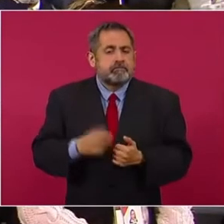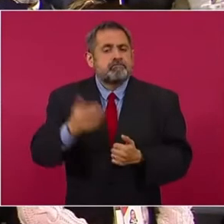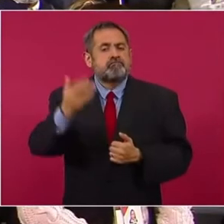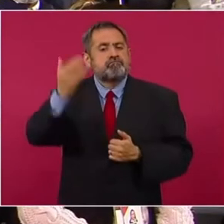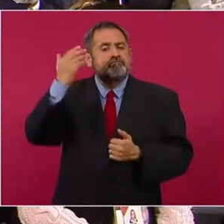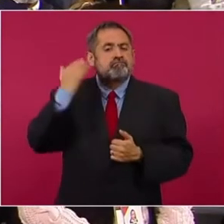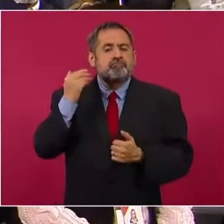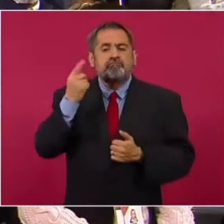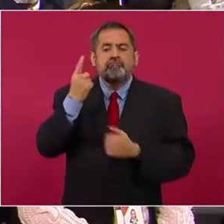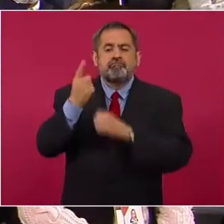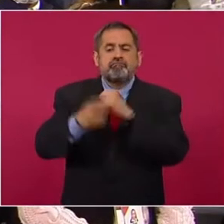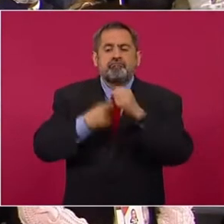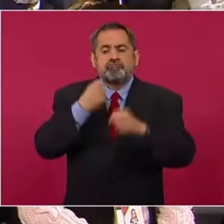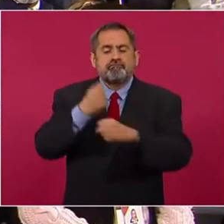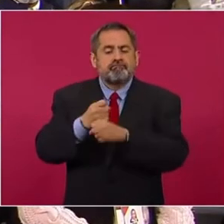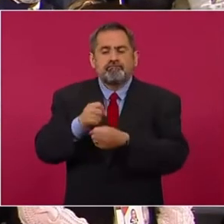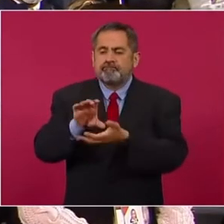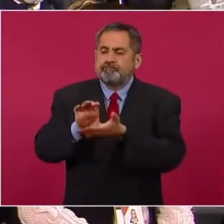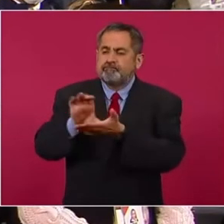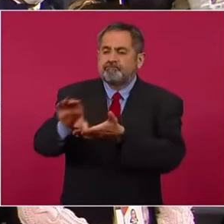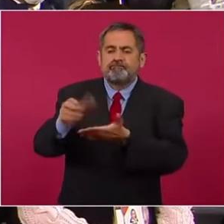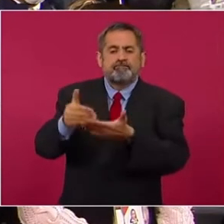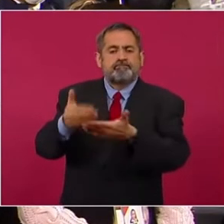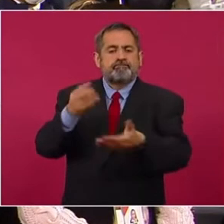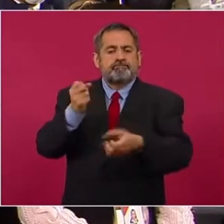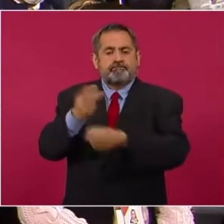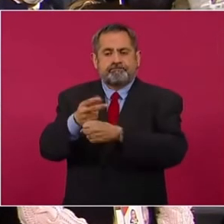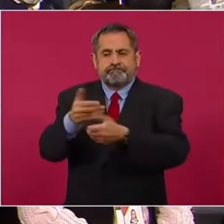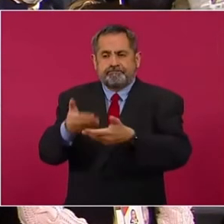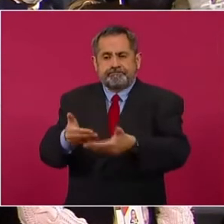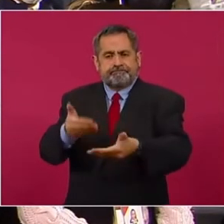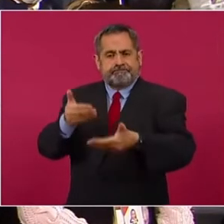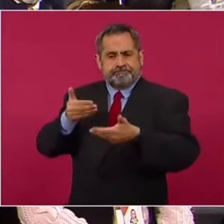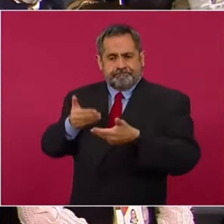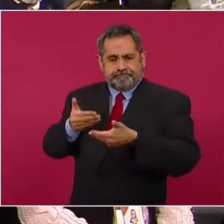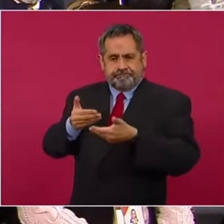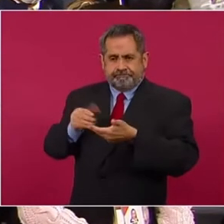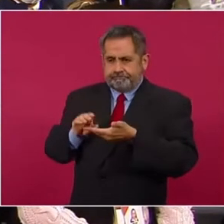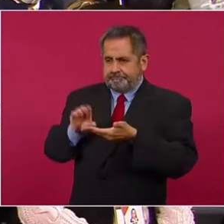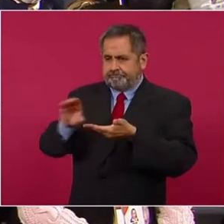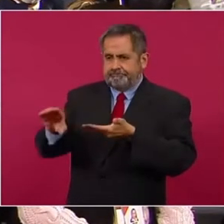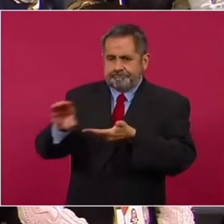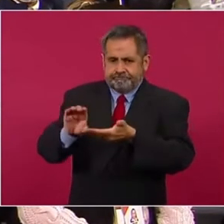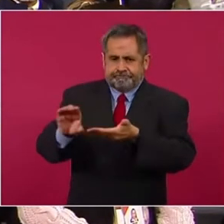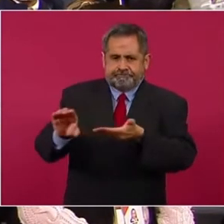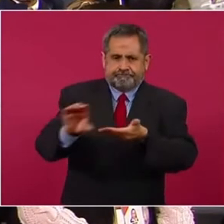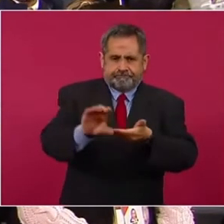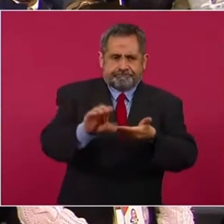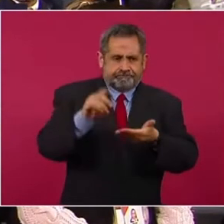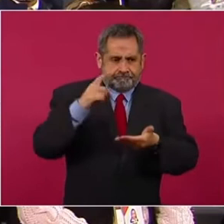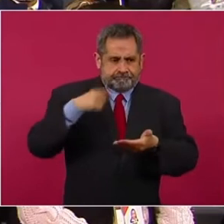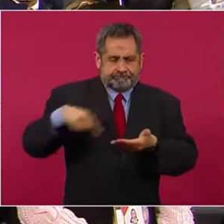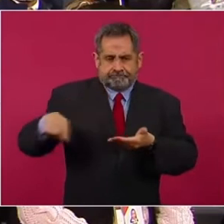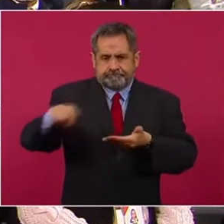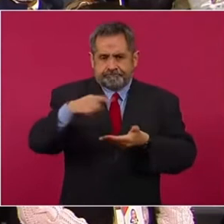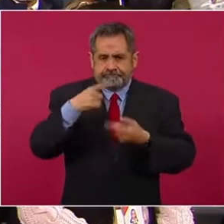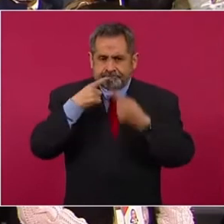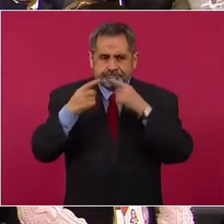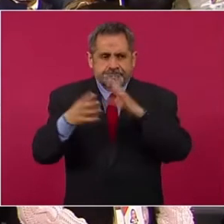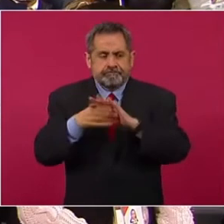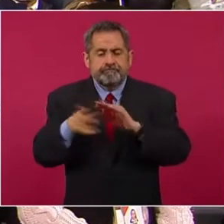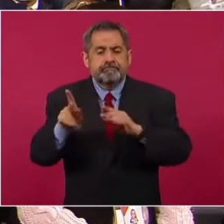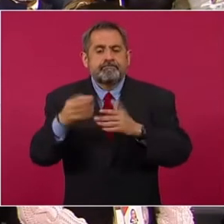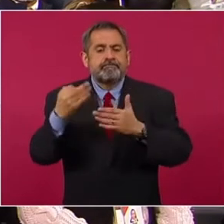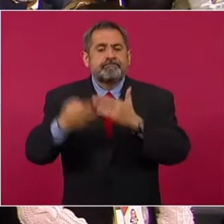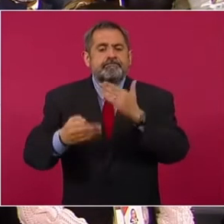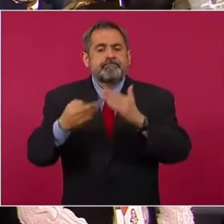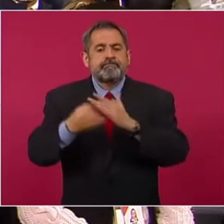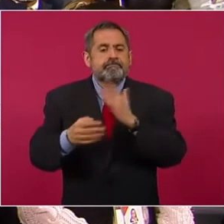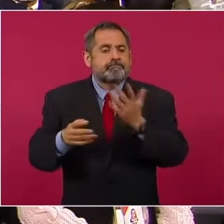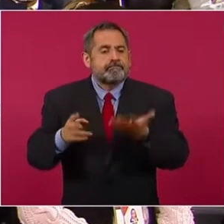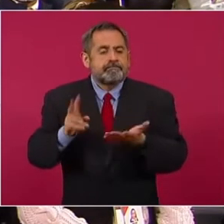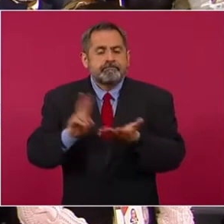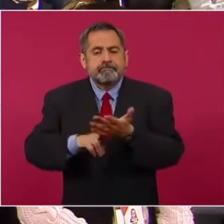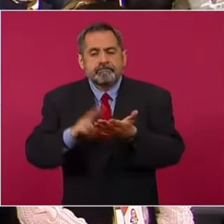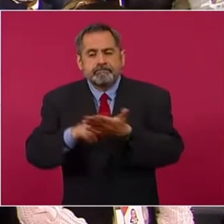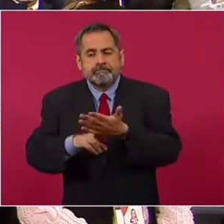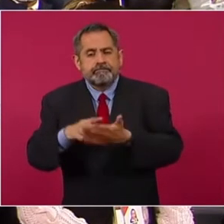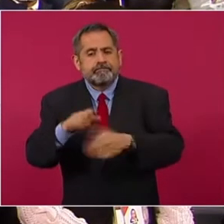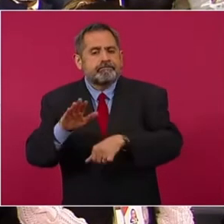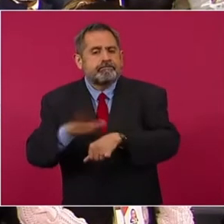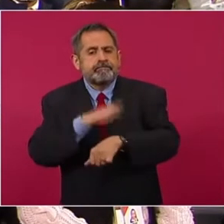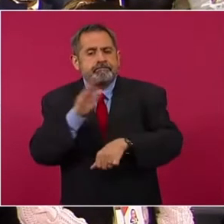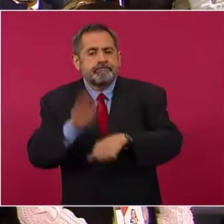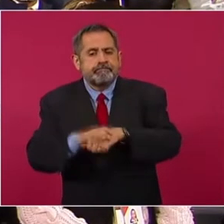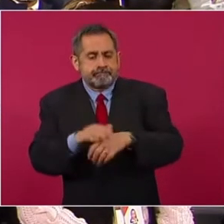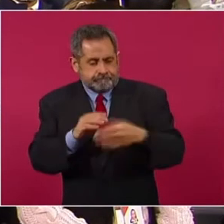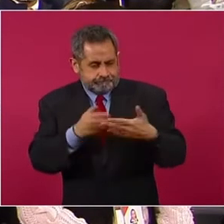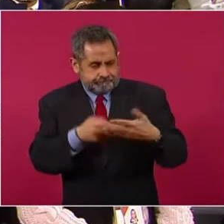adelantaron los recursos, les adelantaron sus apoyos, pero obviamente omitieron la validación en la